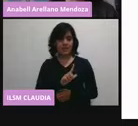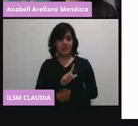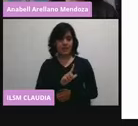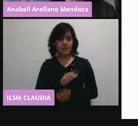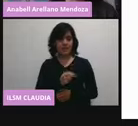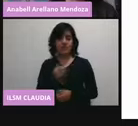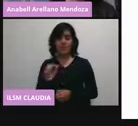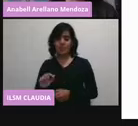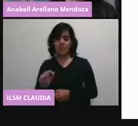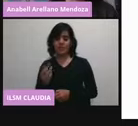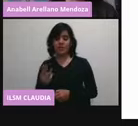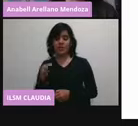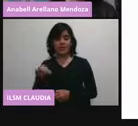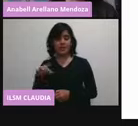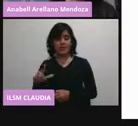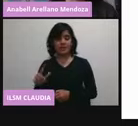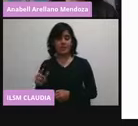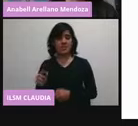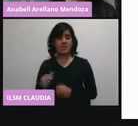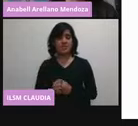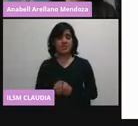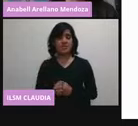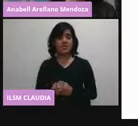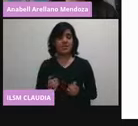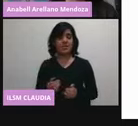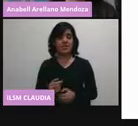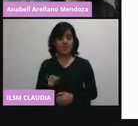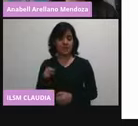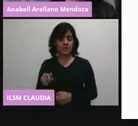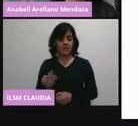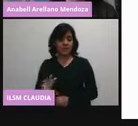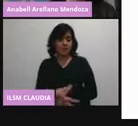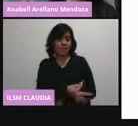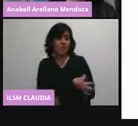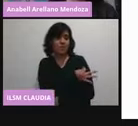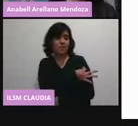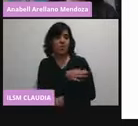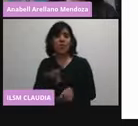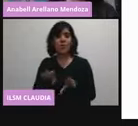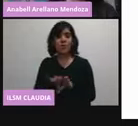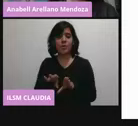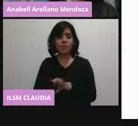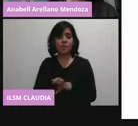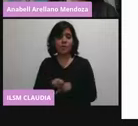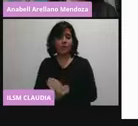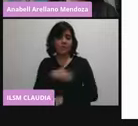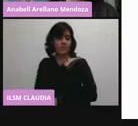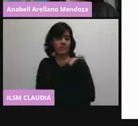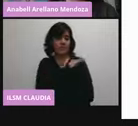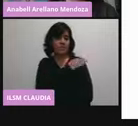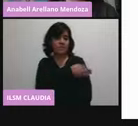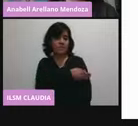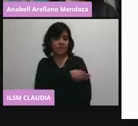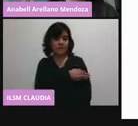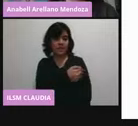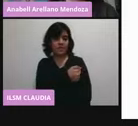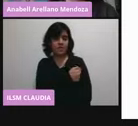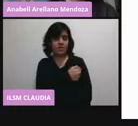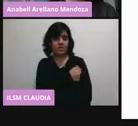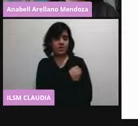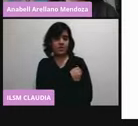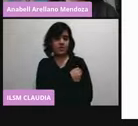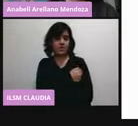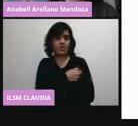la aplicación de todas estas vacunas, ya lo digo de una vez, es en el músculo deltoide, del brazo no